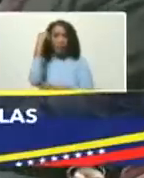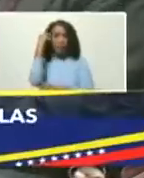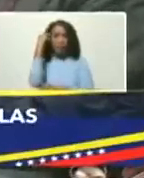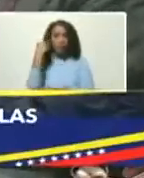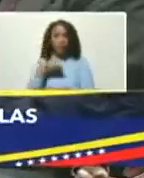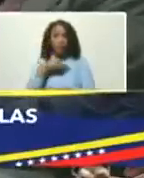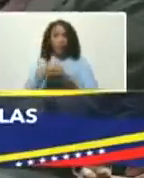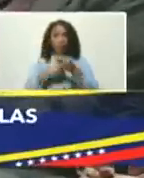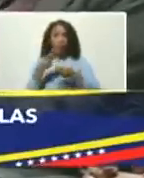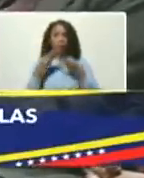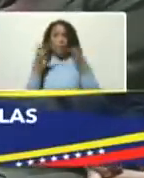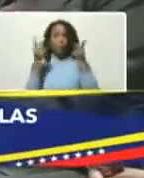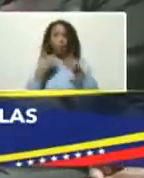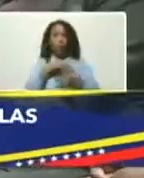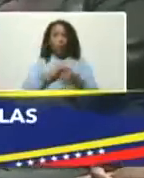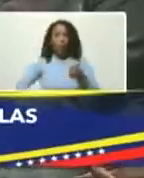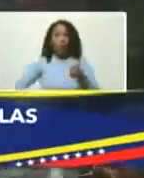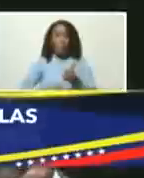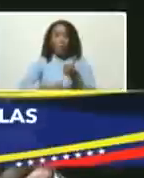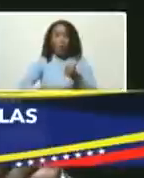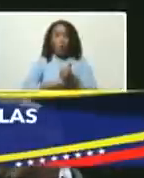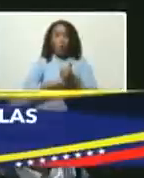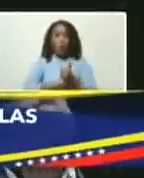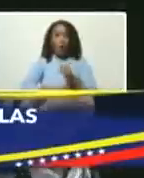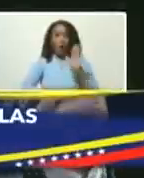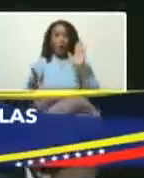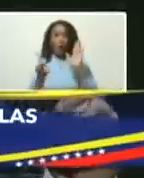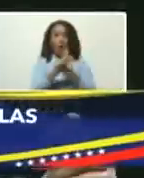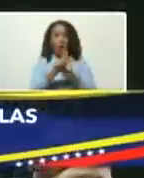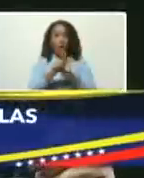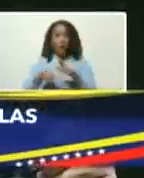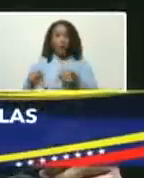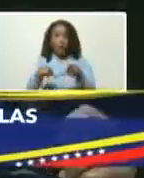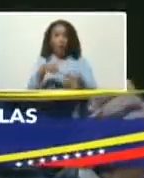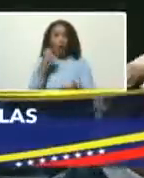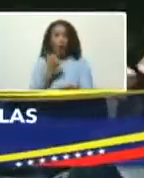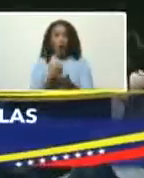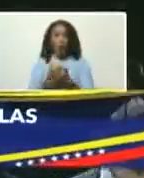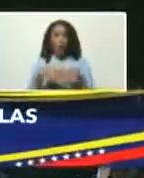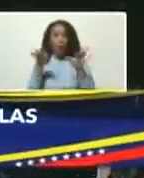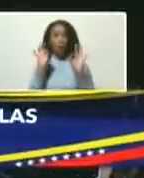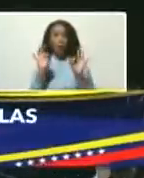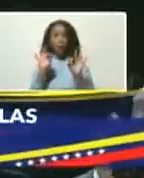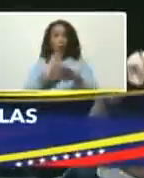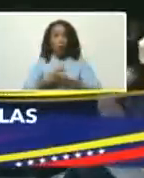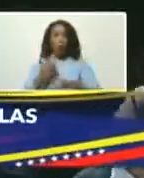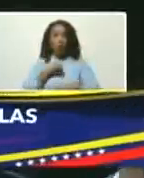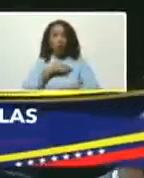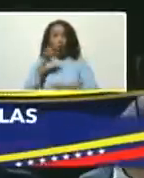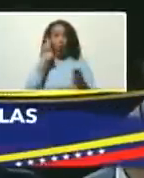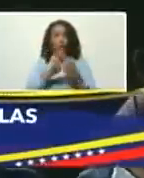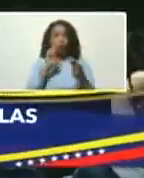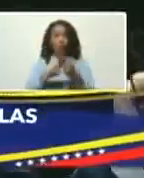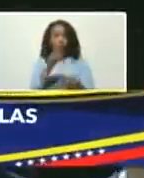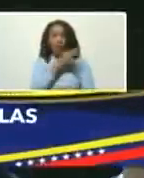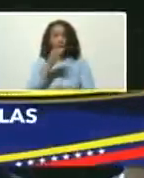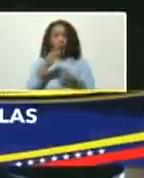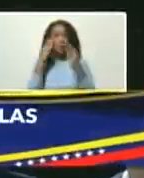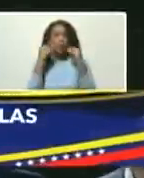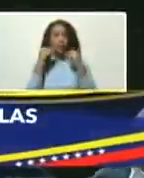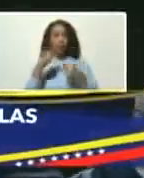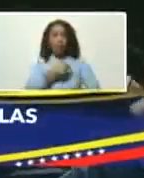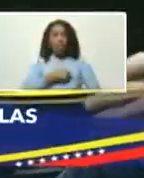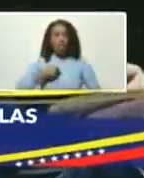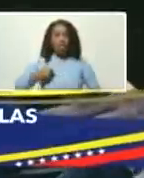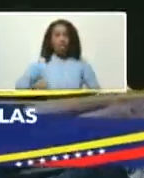hicimos público nuestro respaldo a la ley orgánica de las zonas económicas especiales, porque conocíamos la extraordinaria experiencia de China,